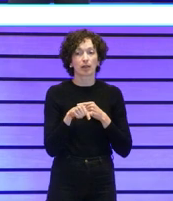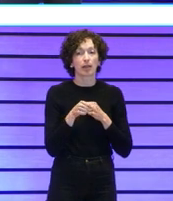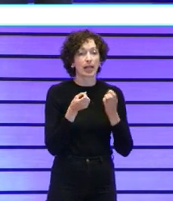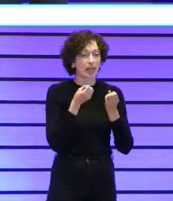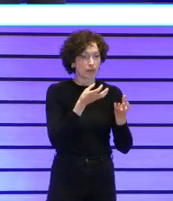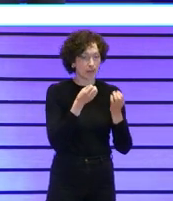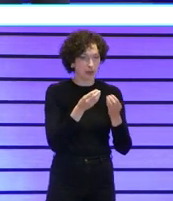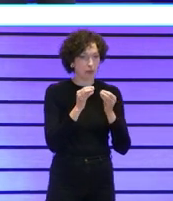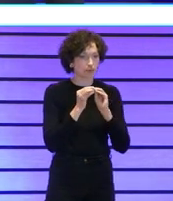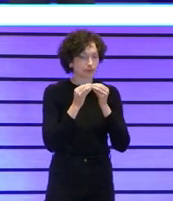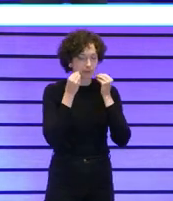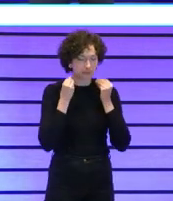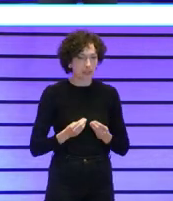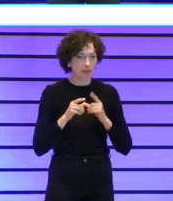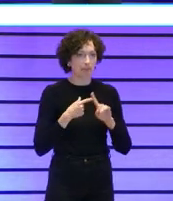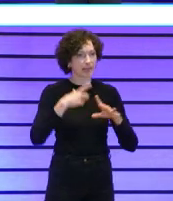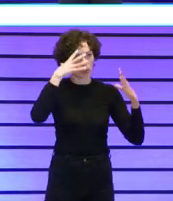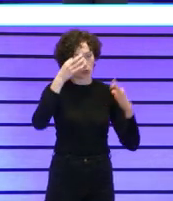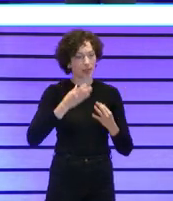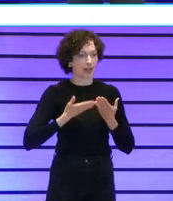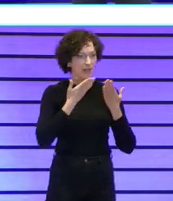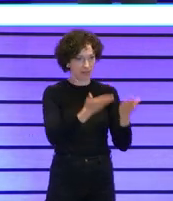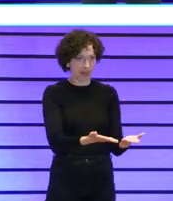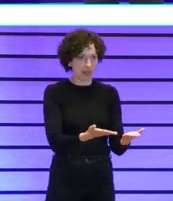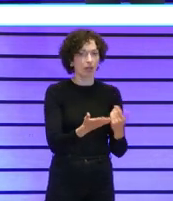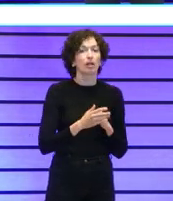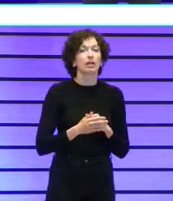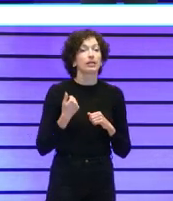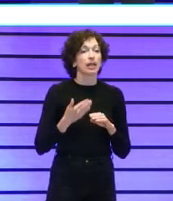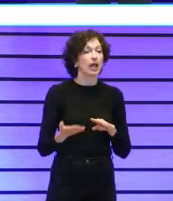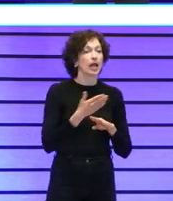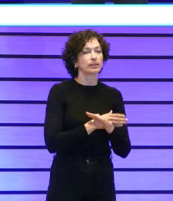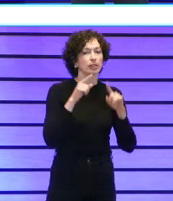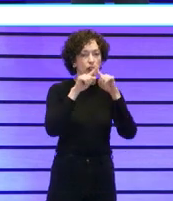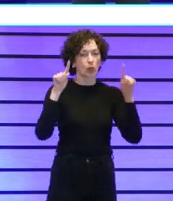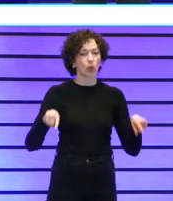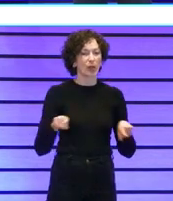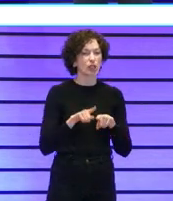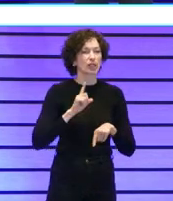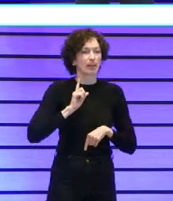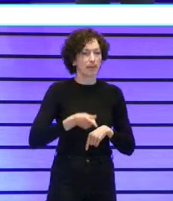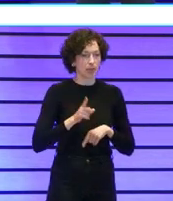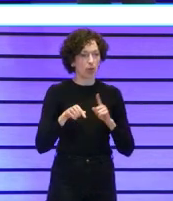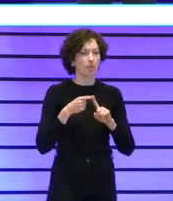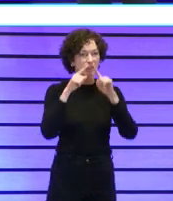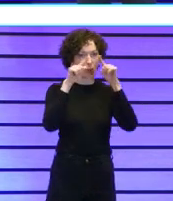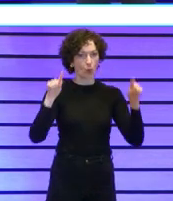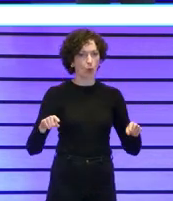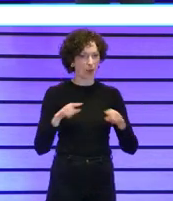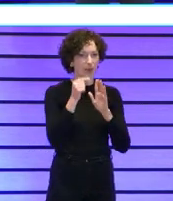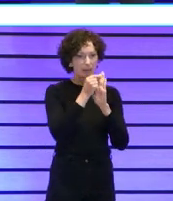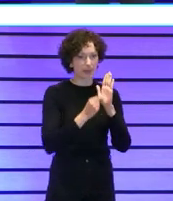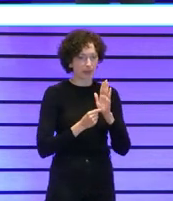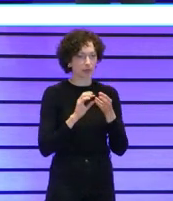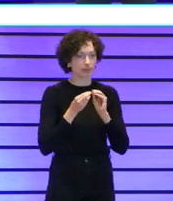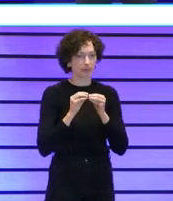elaborada y con sentido nosotros teníamos habíamos desarrollado unos cuadros de mando unos cuadros de indicadores para